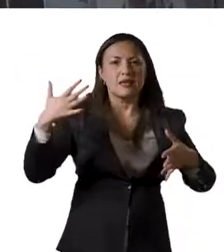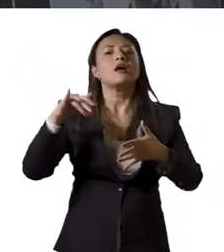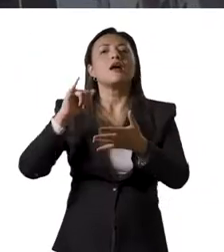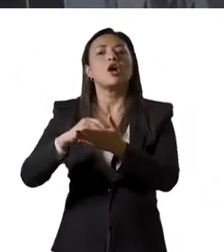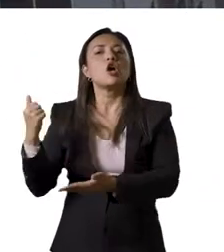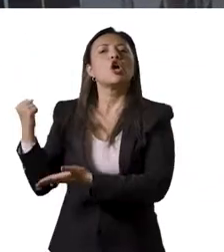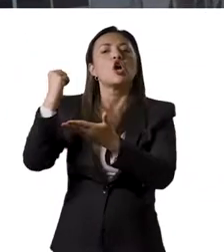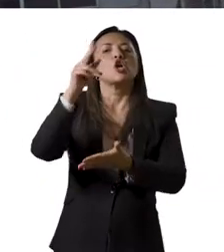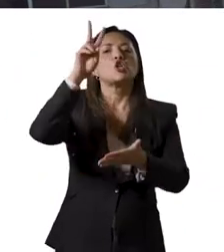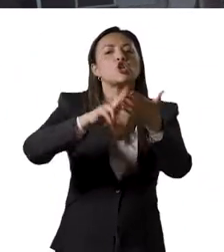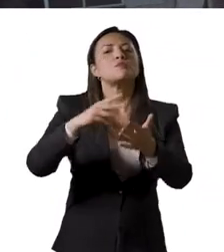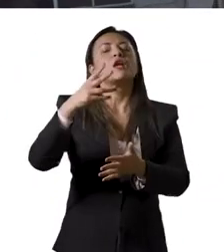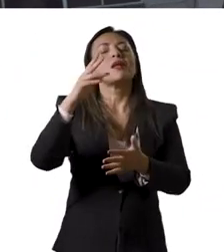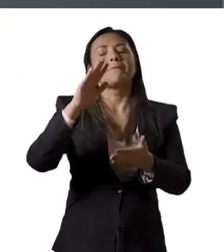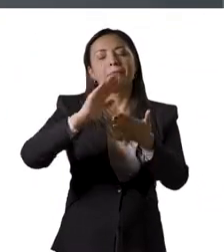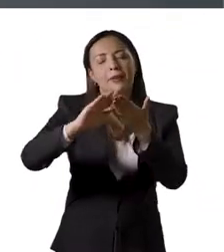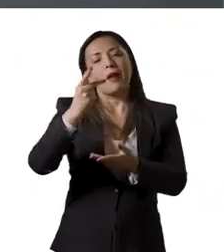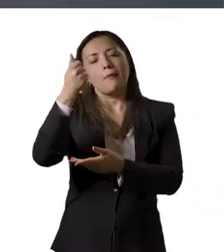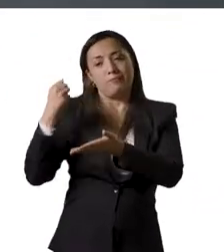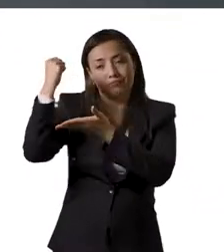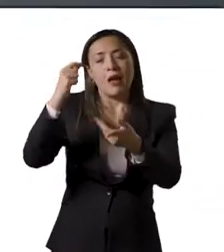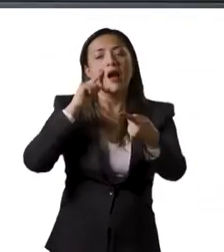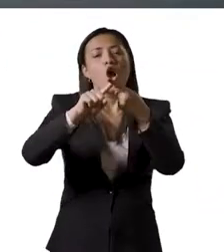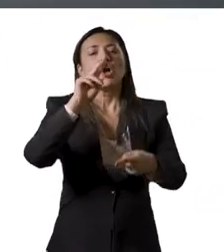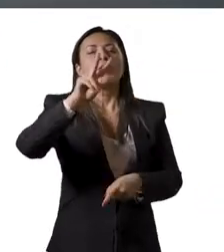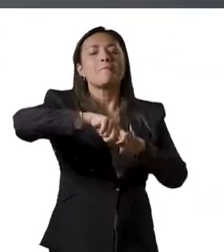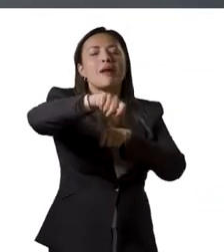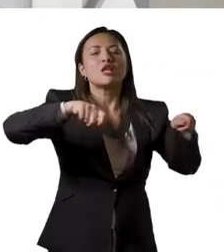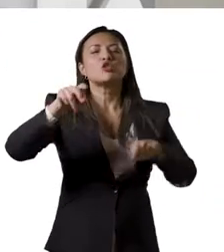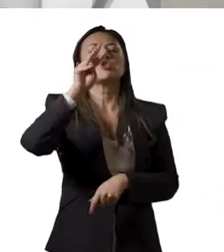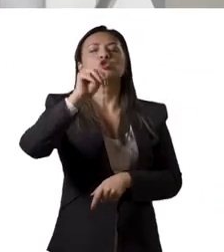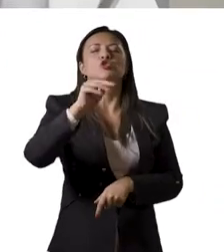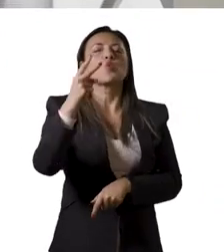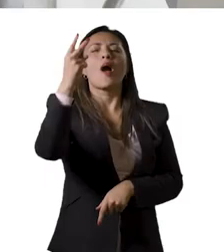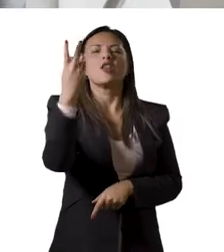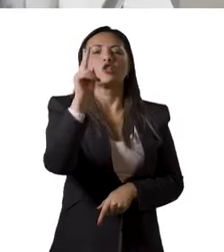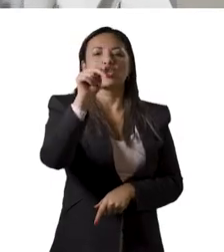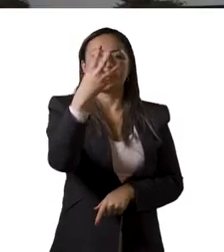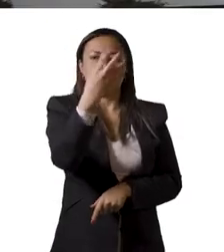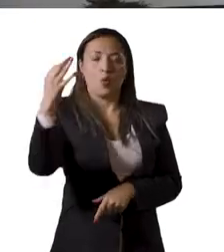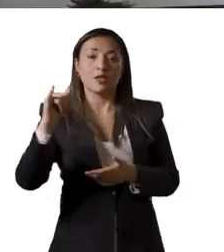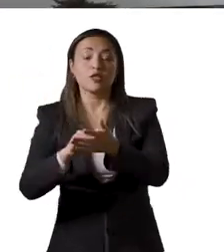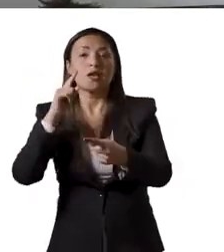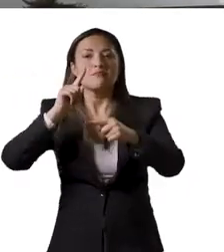ampliación de espacios académicos con la intervención de 2.400 metros cuadrados,